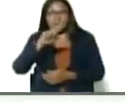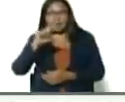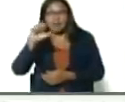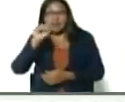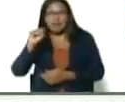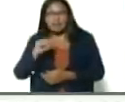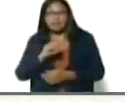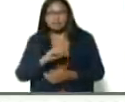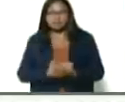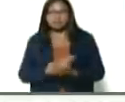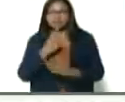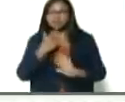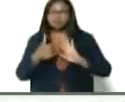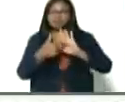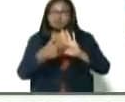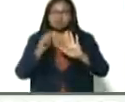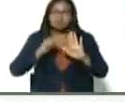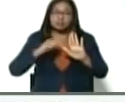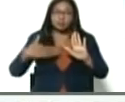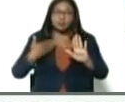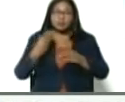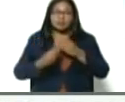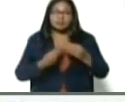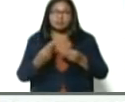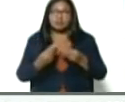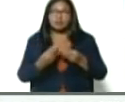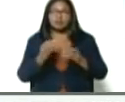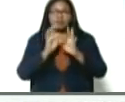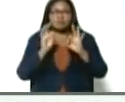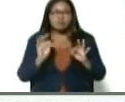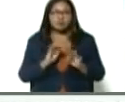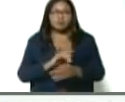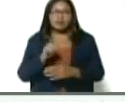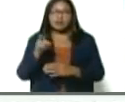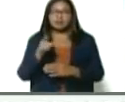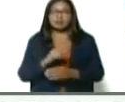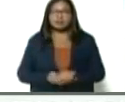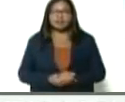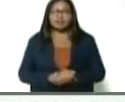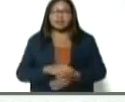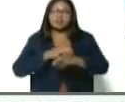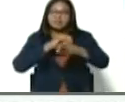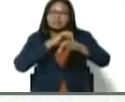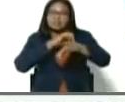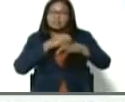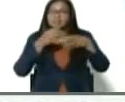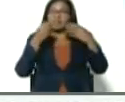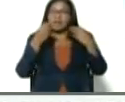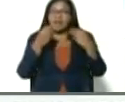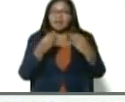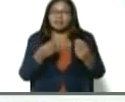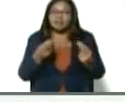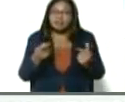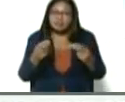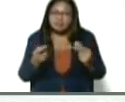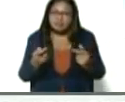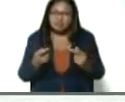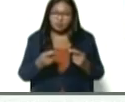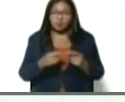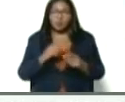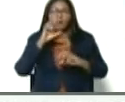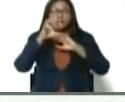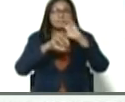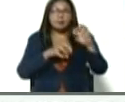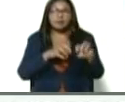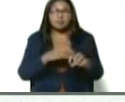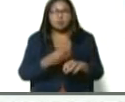es expresión de lo que se puede hacer con este tipo de raza, una raza presidente que es muy eficiente, un animalito que se puede consumir